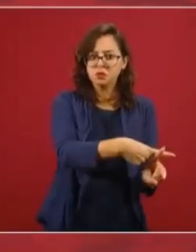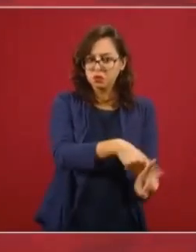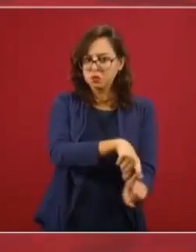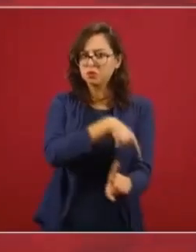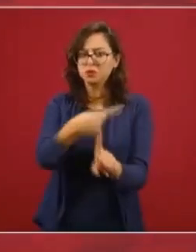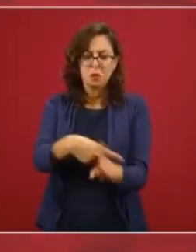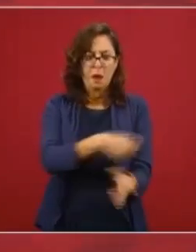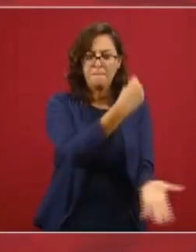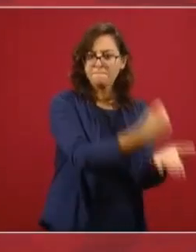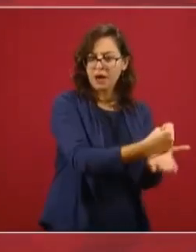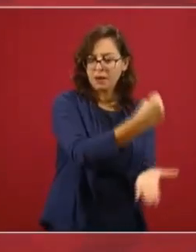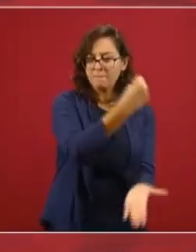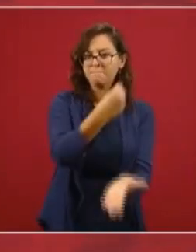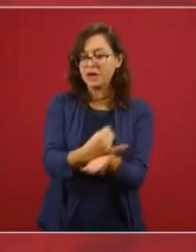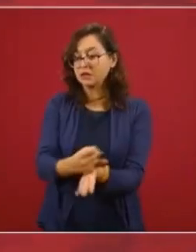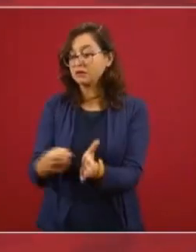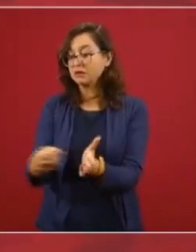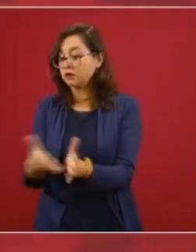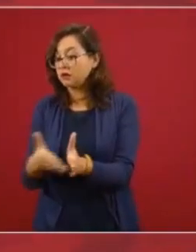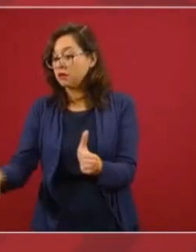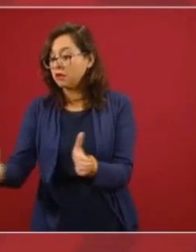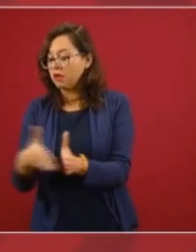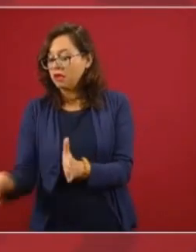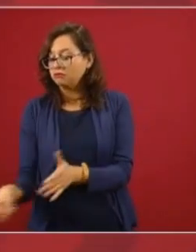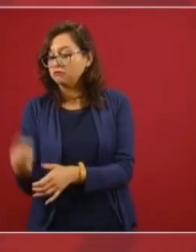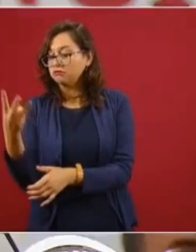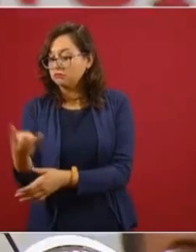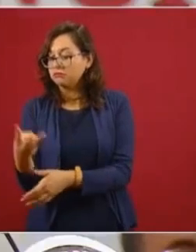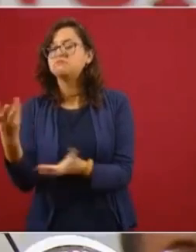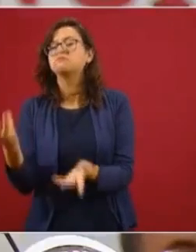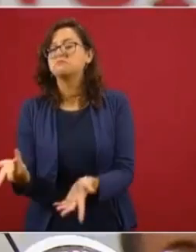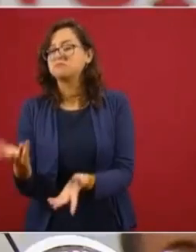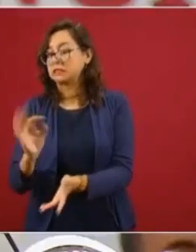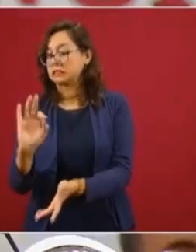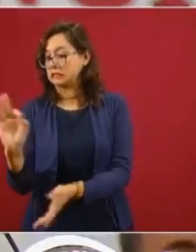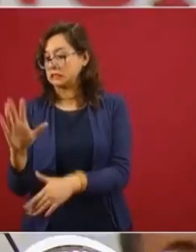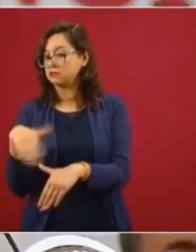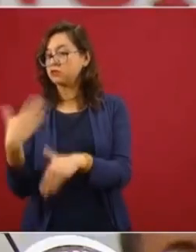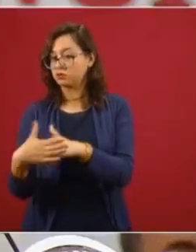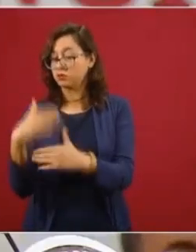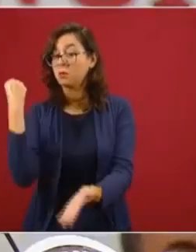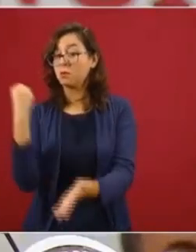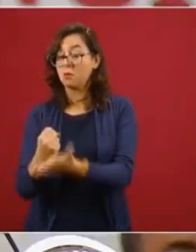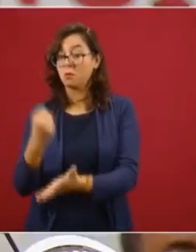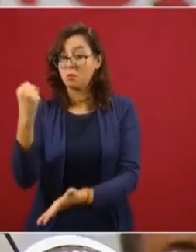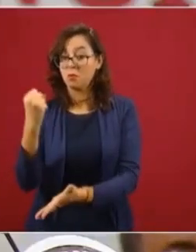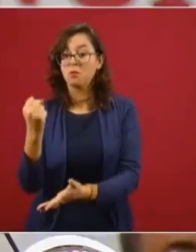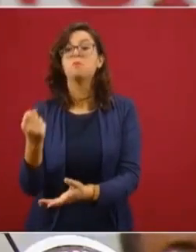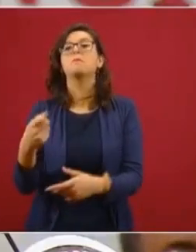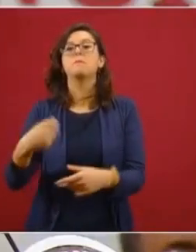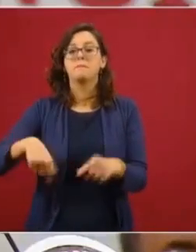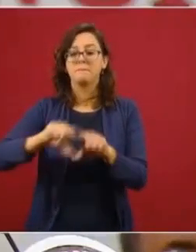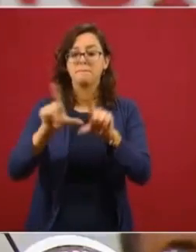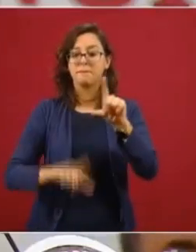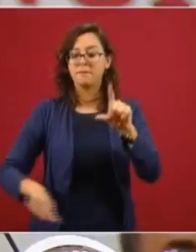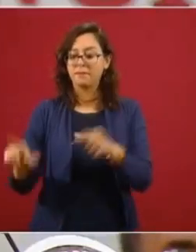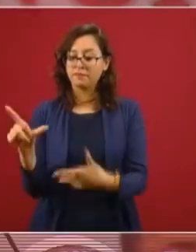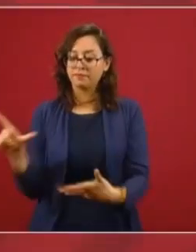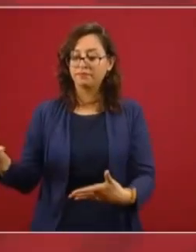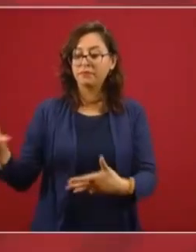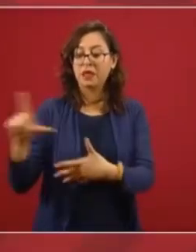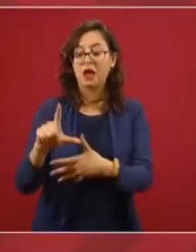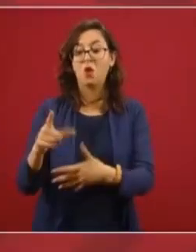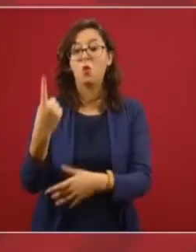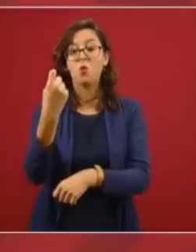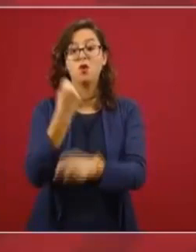aprobada, el apoyo de la Fundación permitirá que México y América Latina accedan a la vacuna un año antes de lo